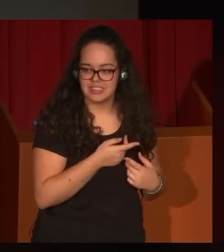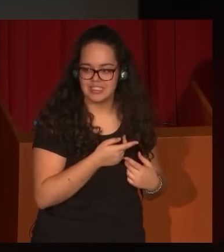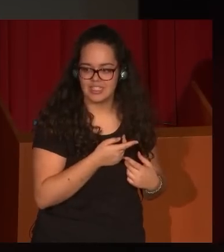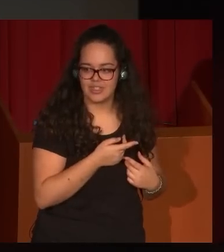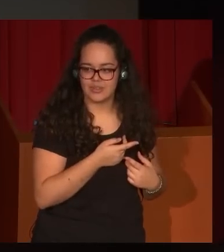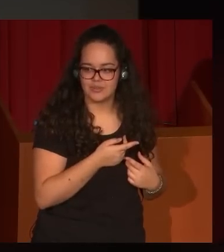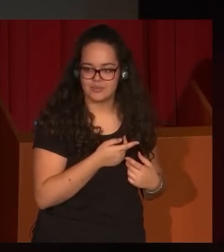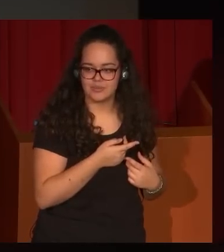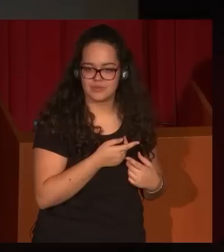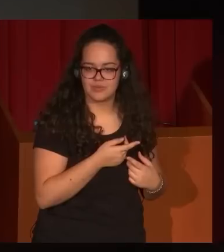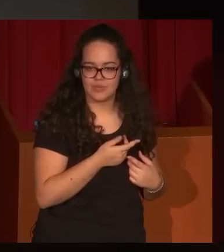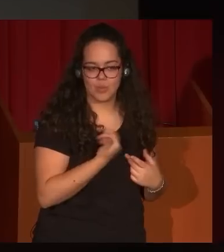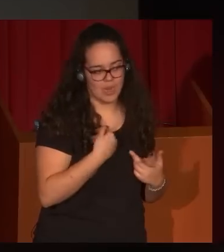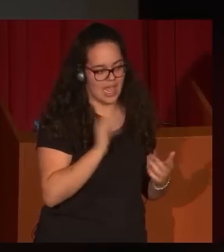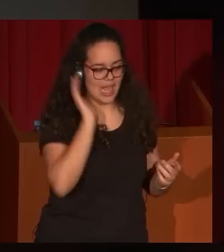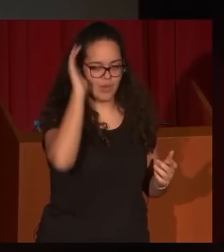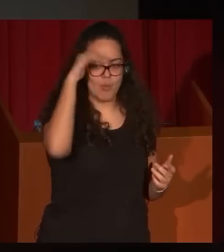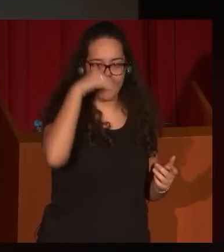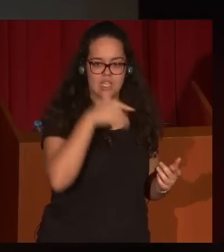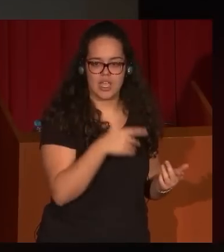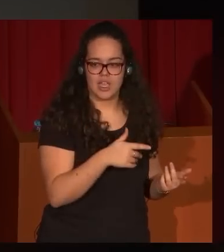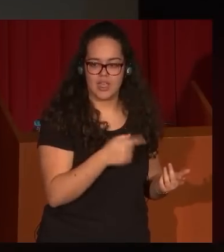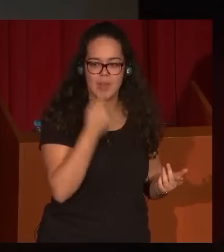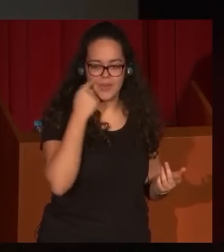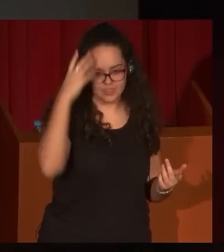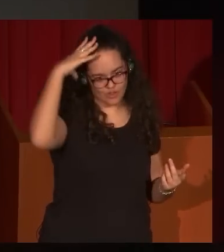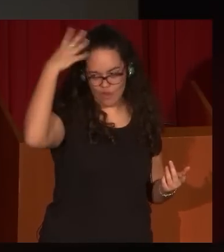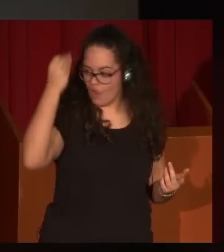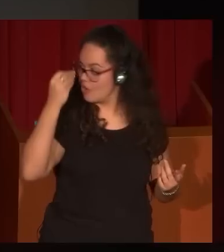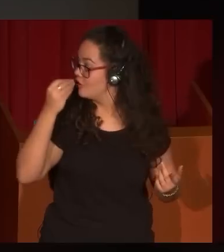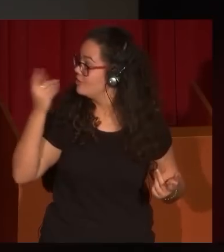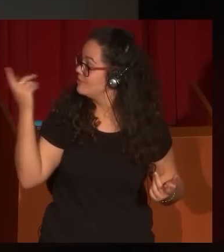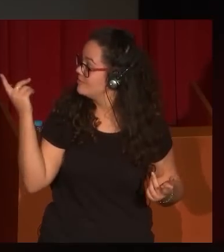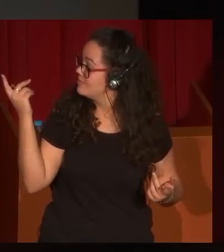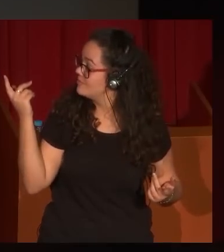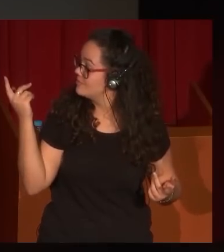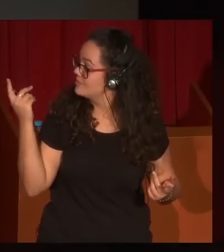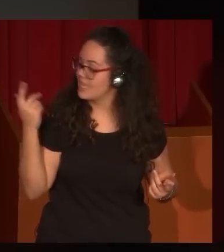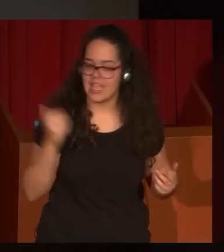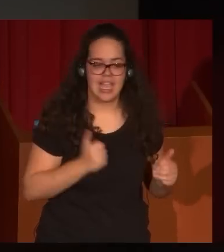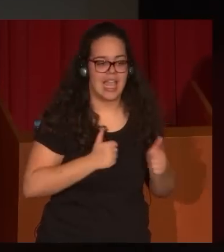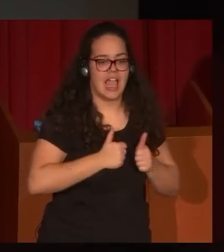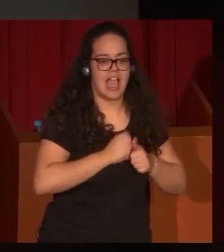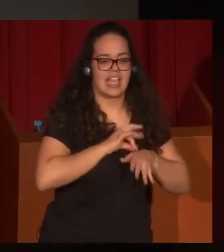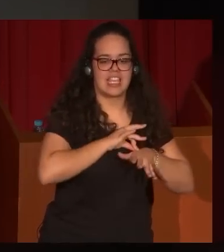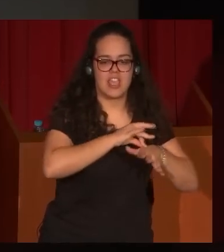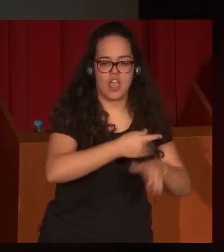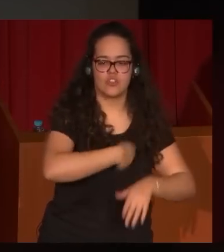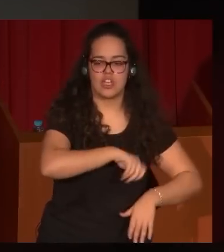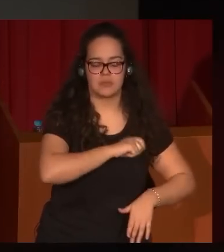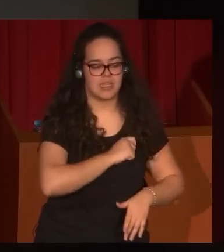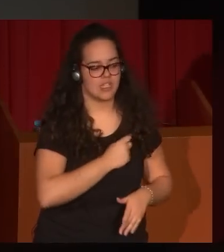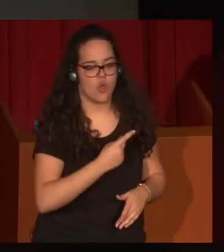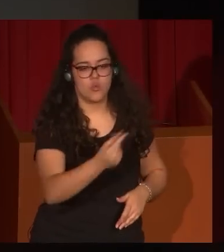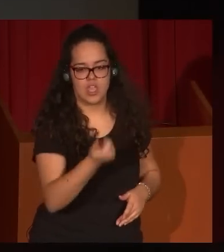en este caso está la república, en el gorro frigio, la república guiando a España, huyendo de